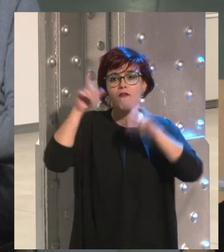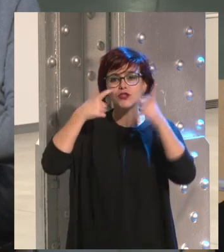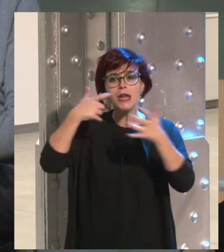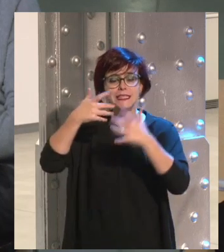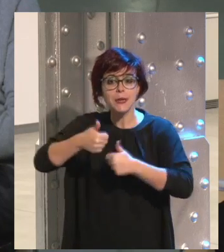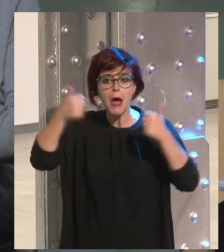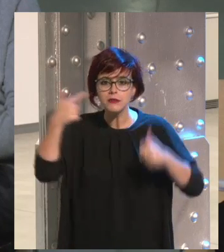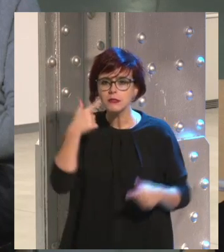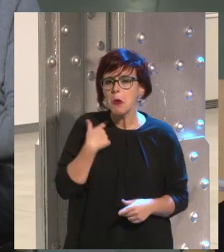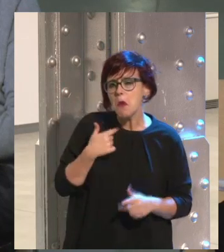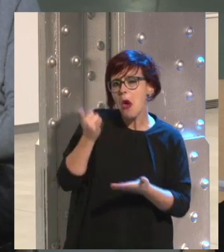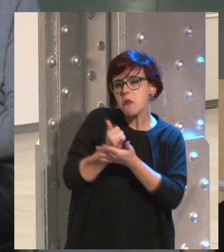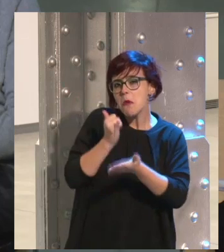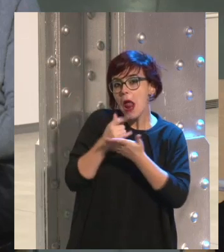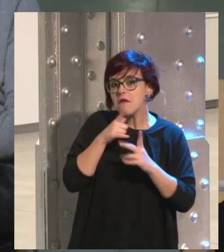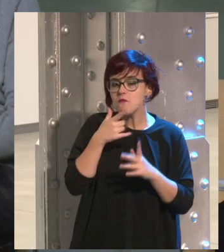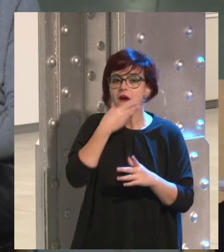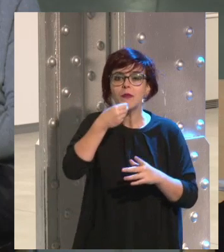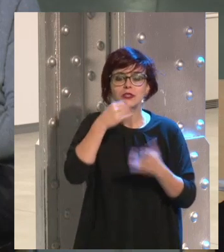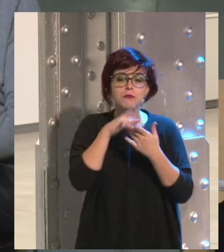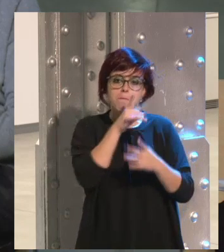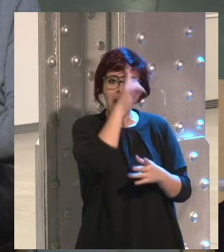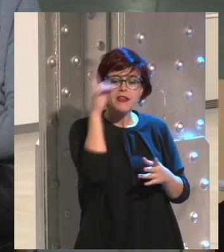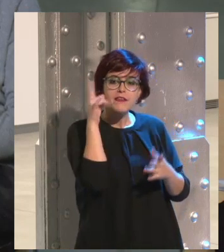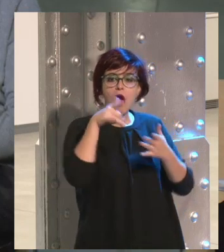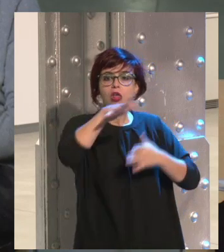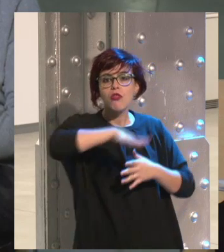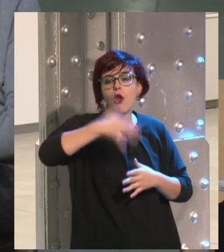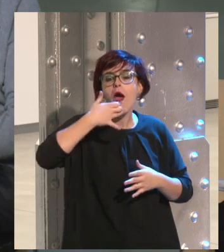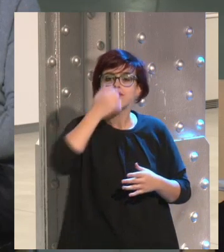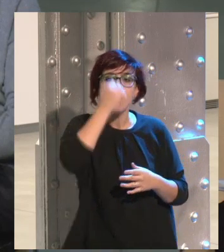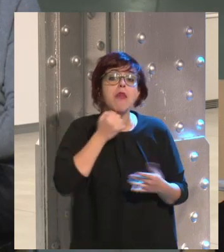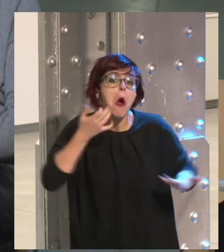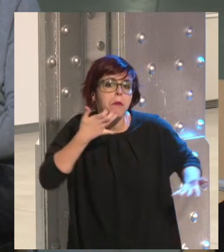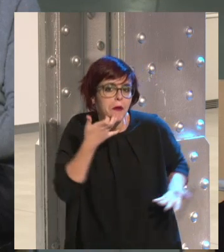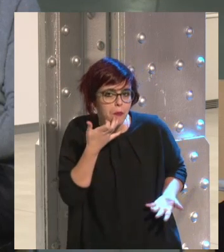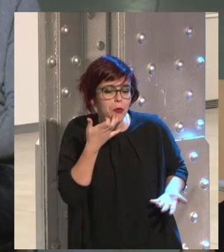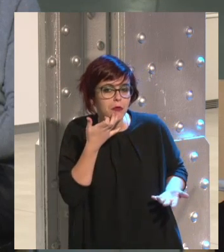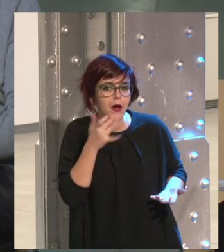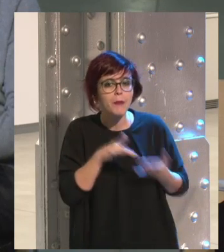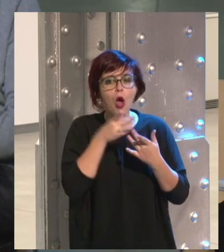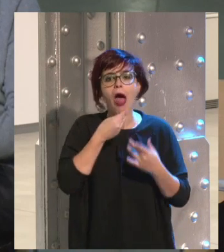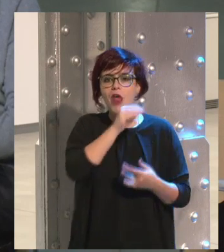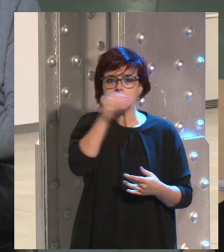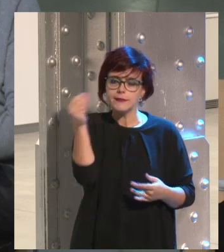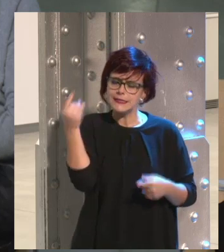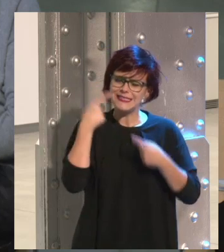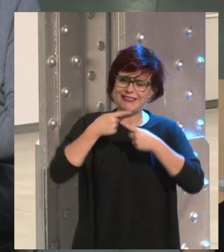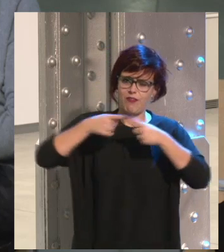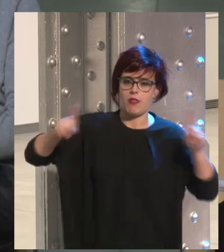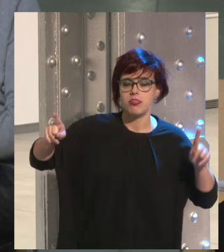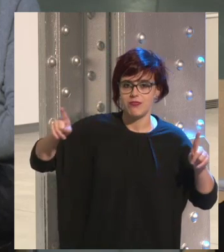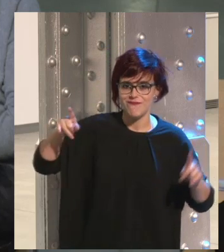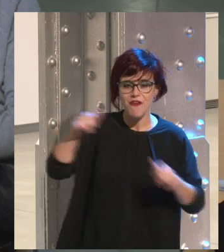artística, que dicen, pues voy a intentar hacer una foto bonita de Madrid, de la Plaza de Callao. Y los adolescentes son muy diferentes, han entrado en